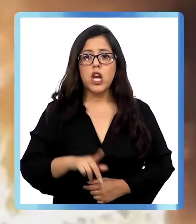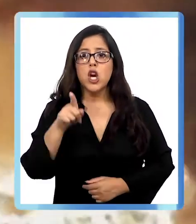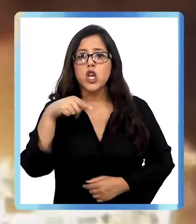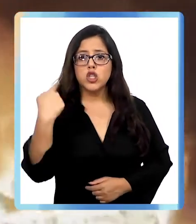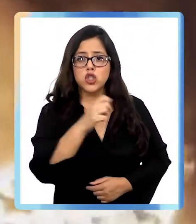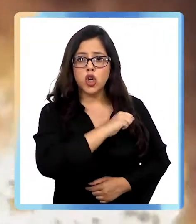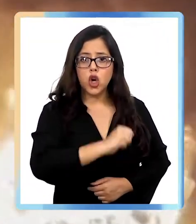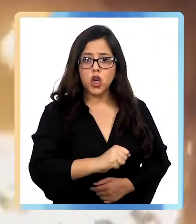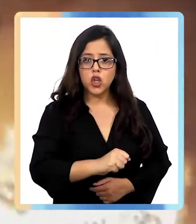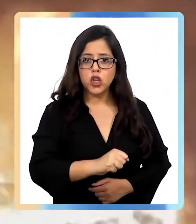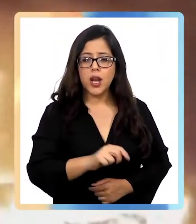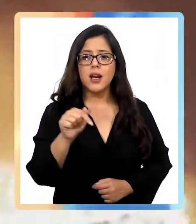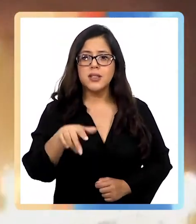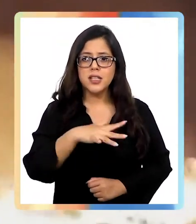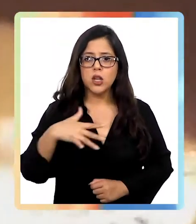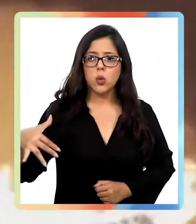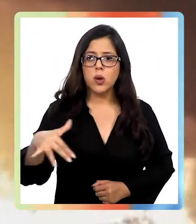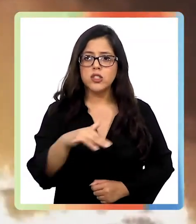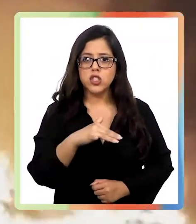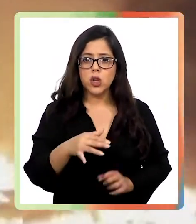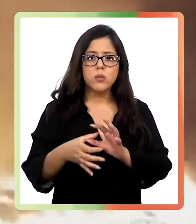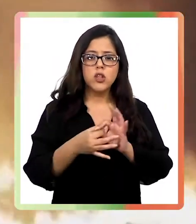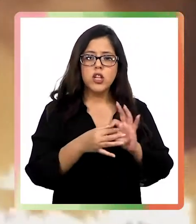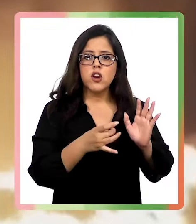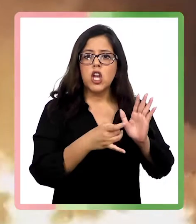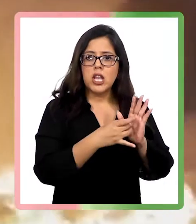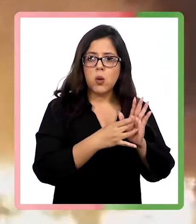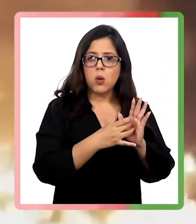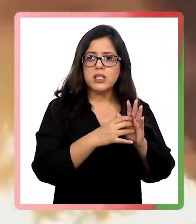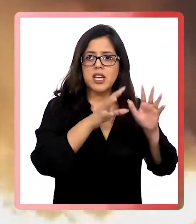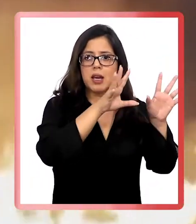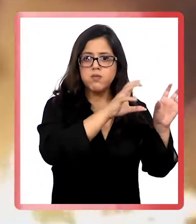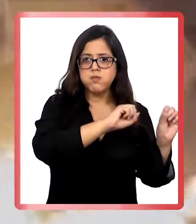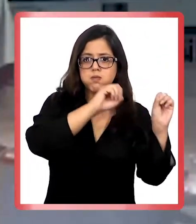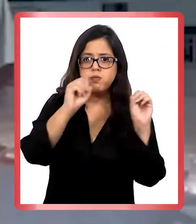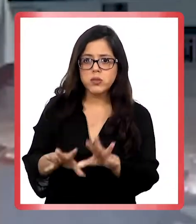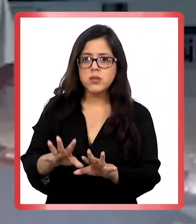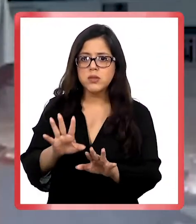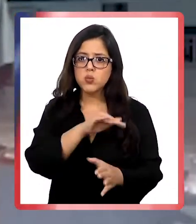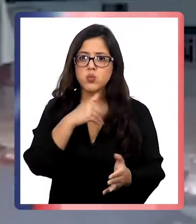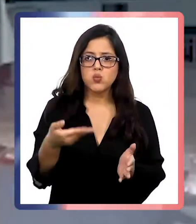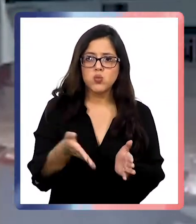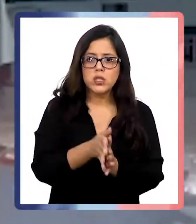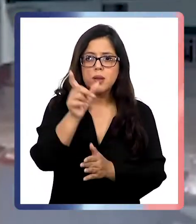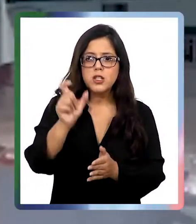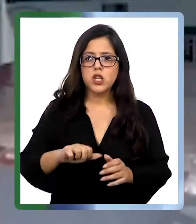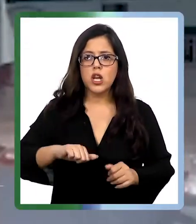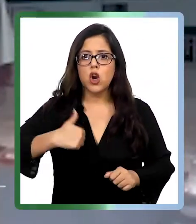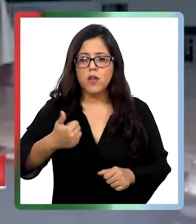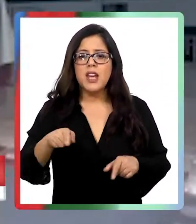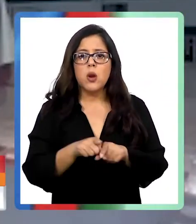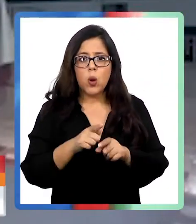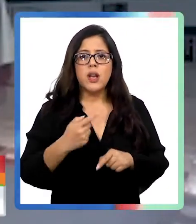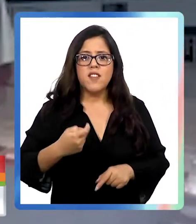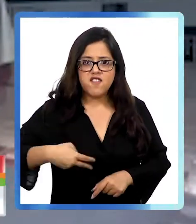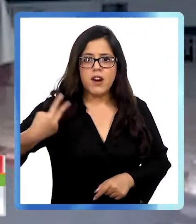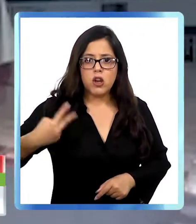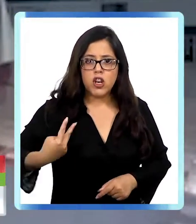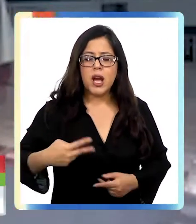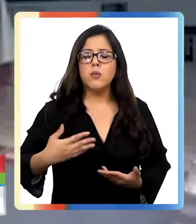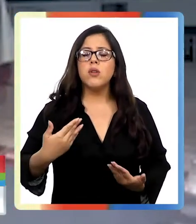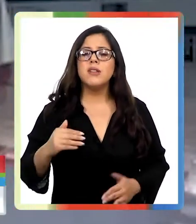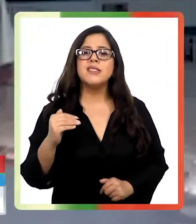Repudiamos con todas nuestras fuerzas estos hechos cometidos por delincuentes que ultimaron a este joven camionero. Valoramos la rápida acción policial de